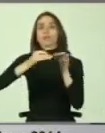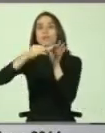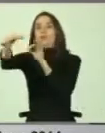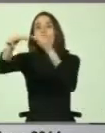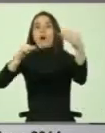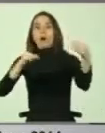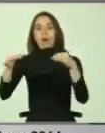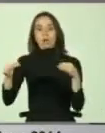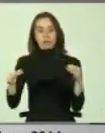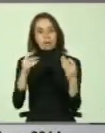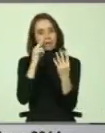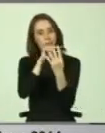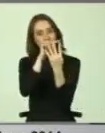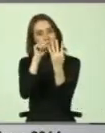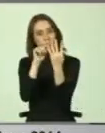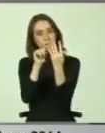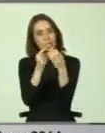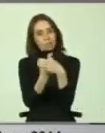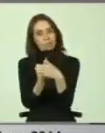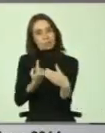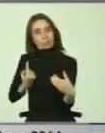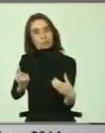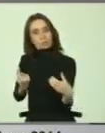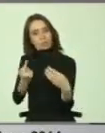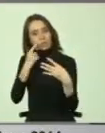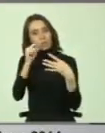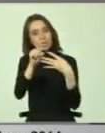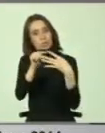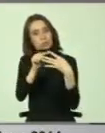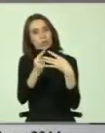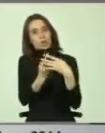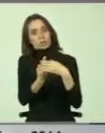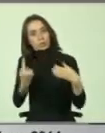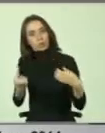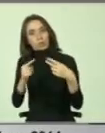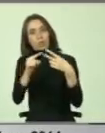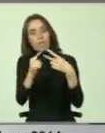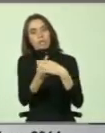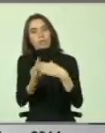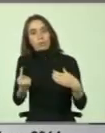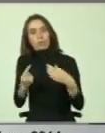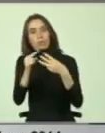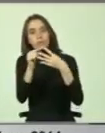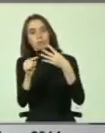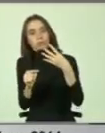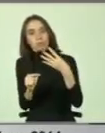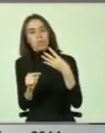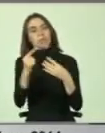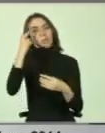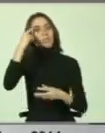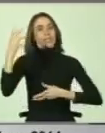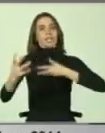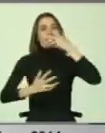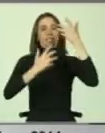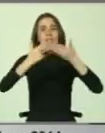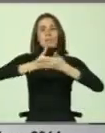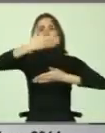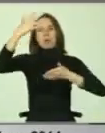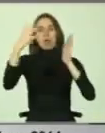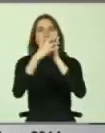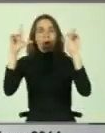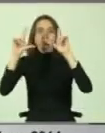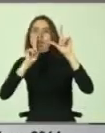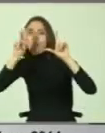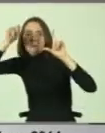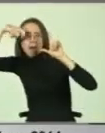los elementos de exclusión que están ahí presentes. Y lo que yo pensaba que iba a ser un incendio que iba a ocupar mucha prensa, ¿no es cierto?,